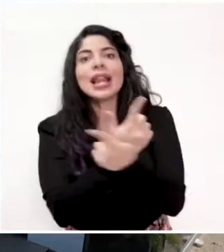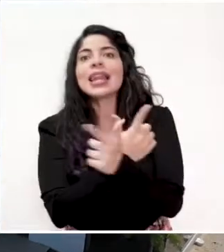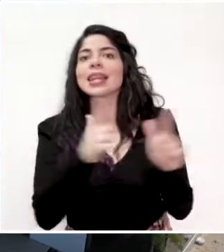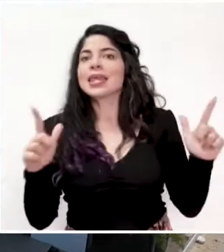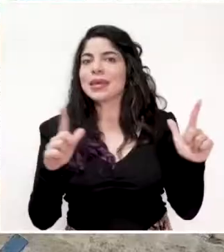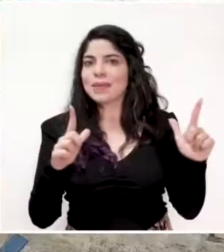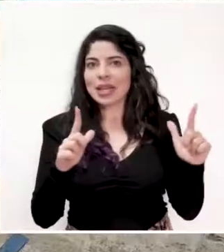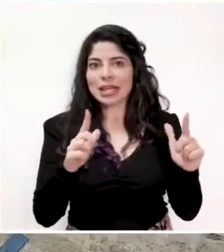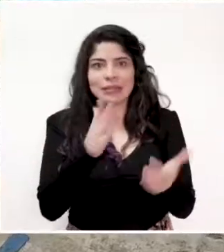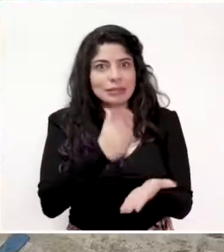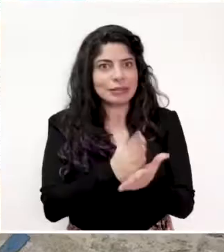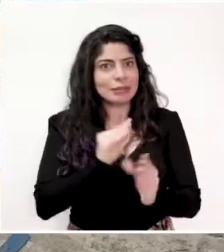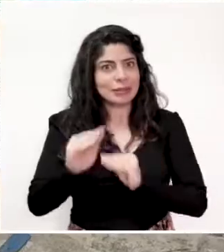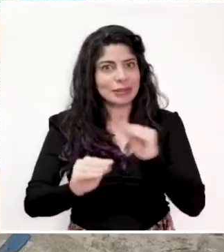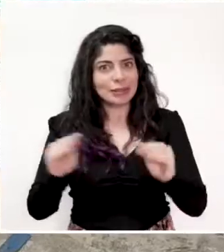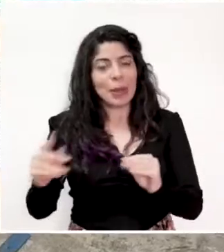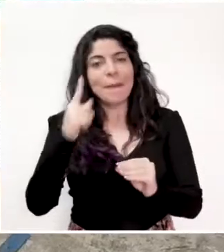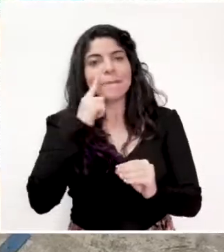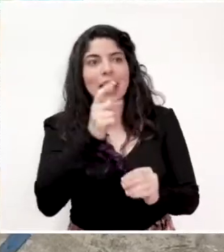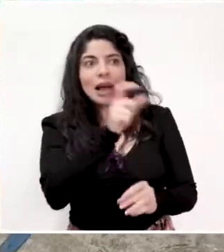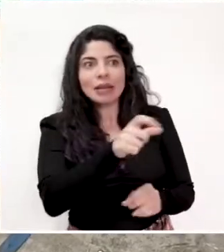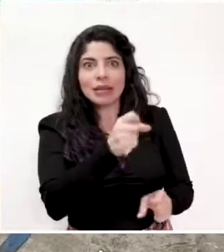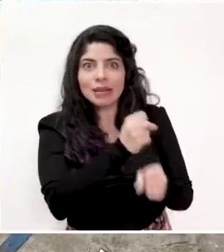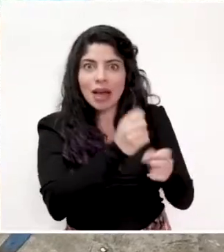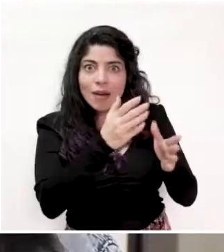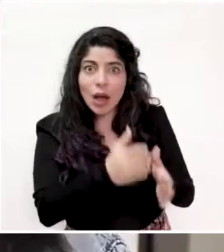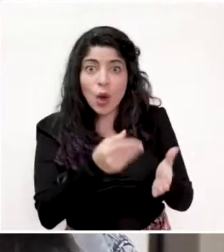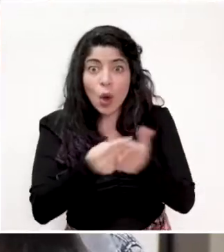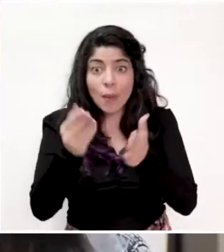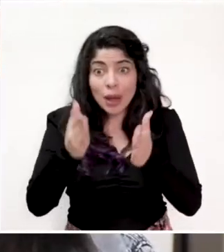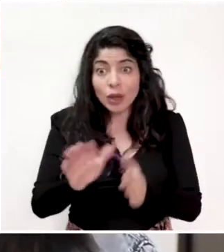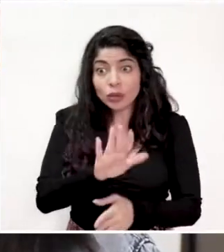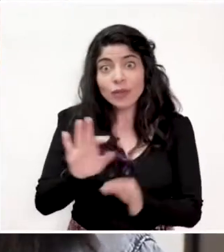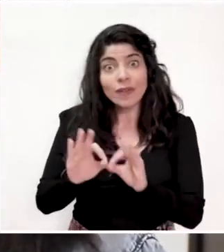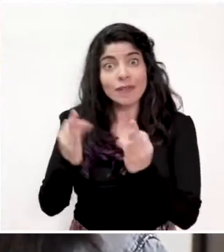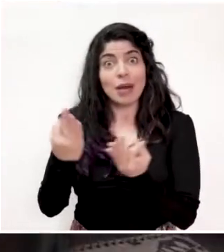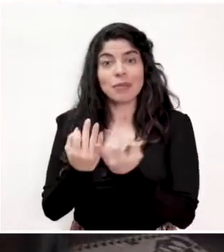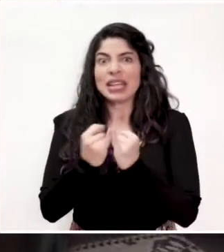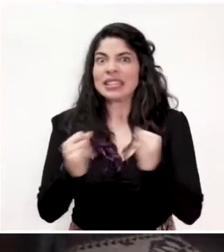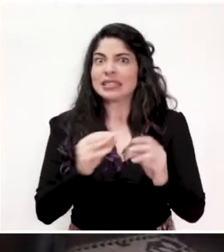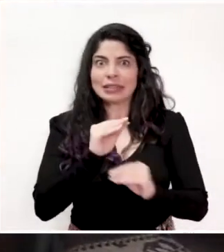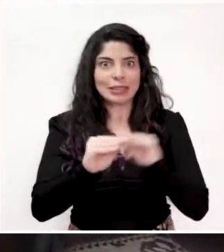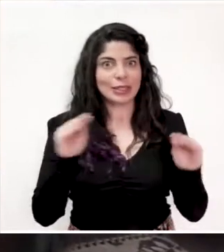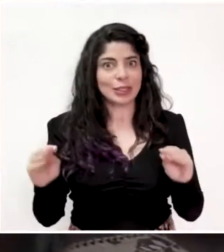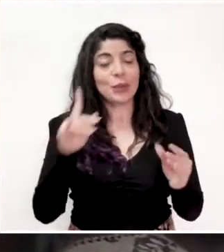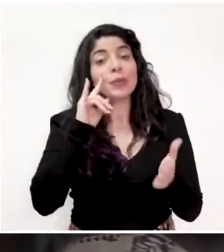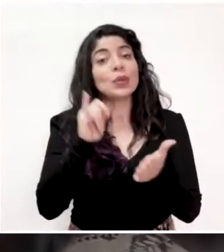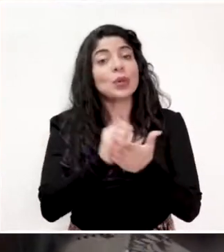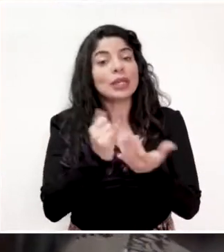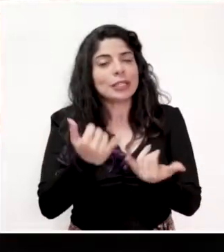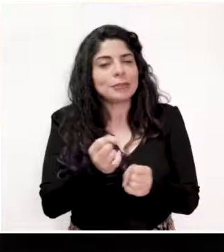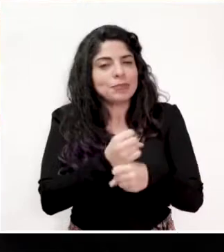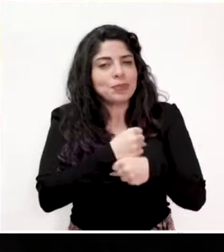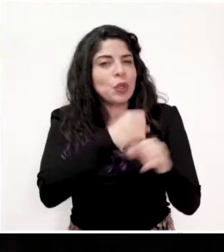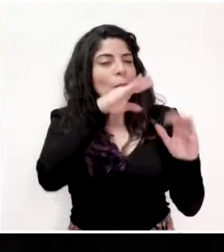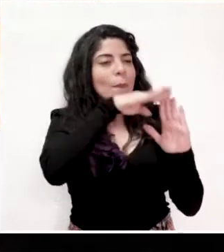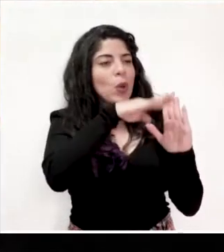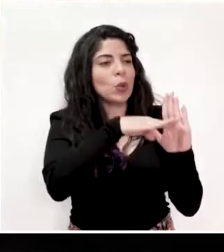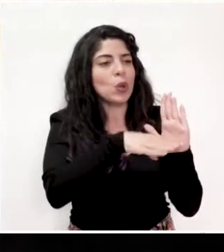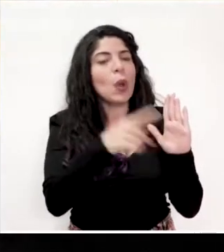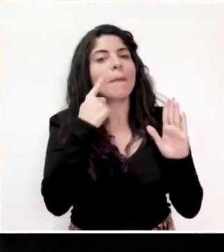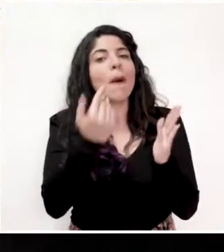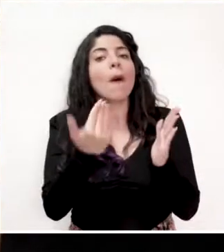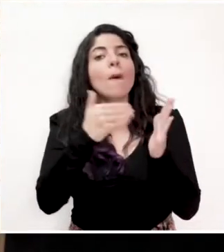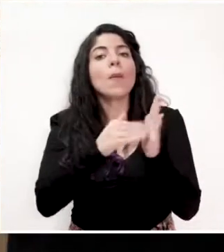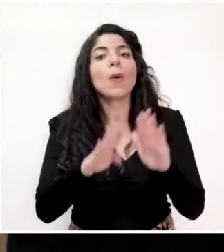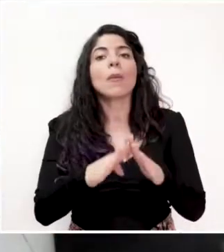espacios libres de contagio, para nuestros colaboradores, consumidores y sus familias. Por esta razón, elaboramos el